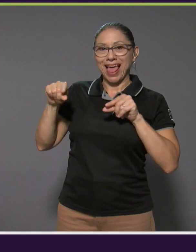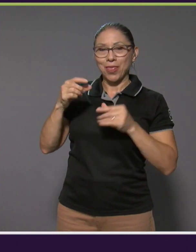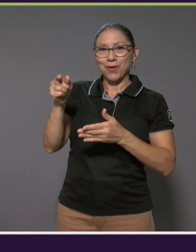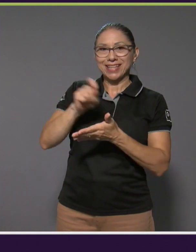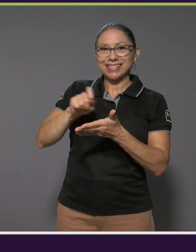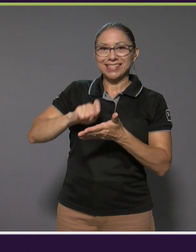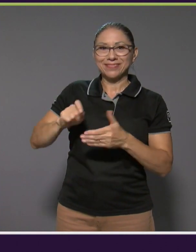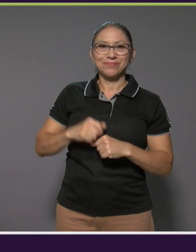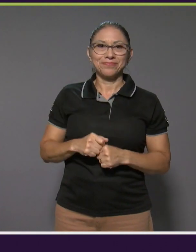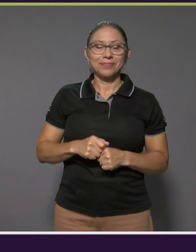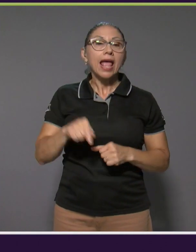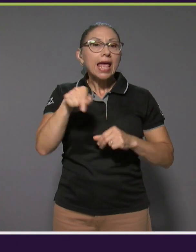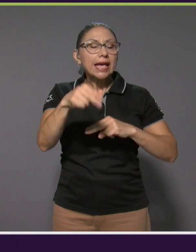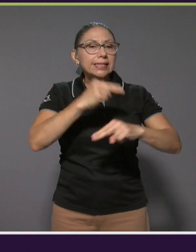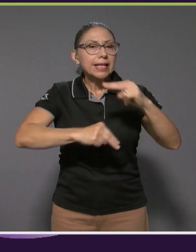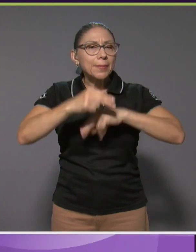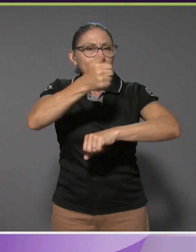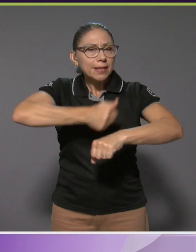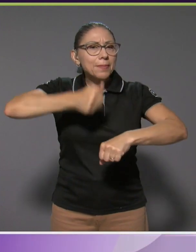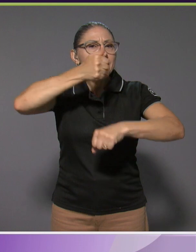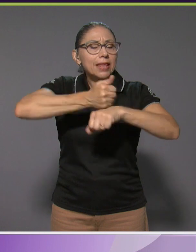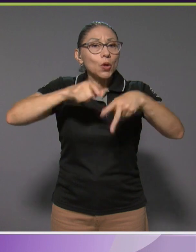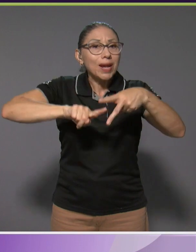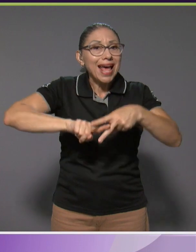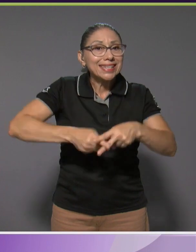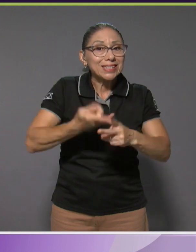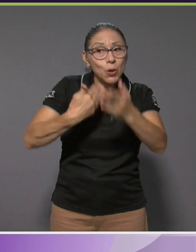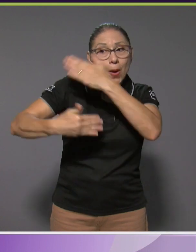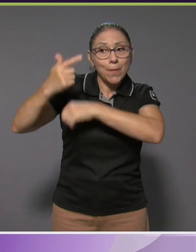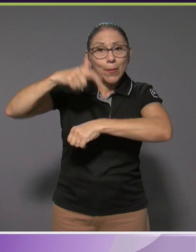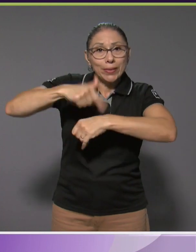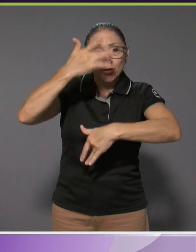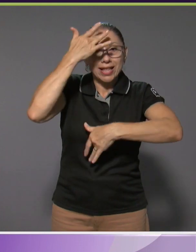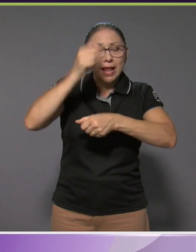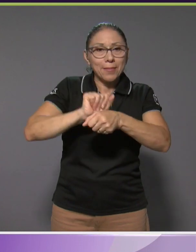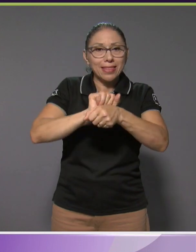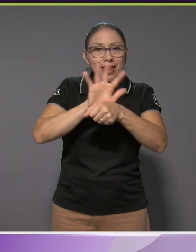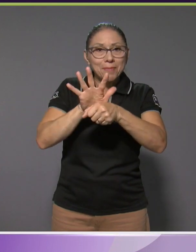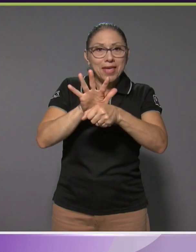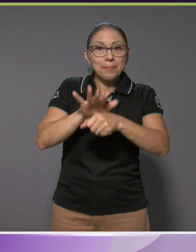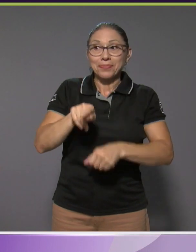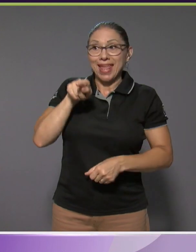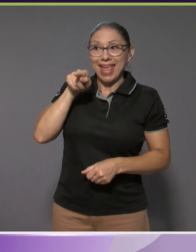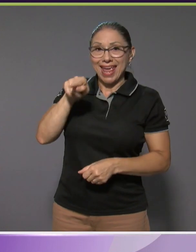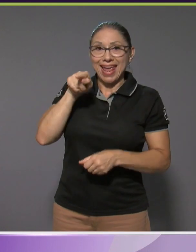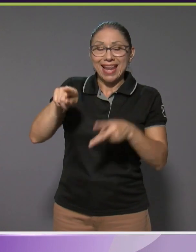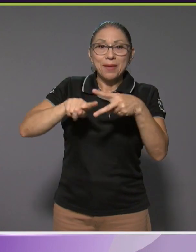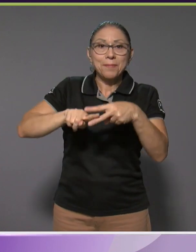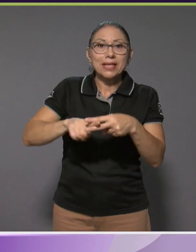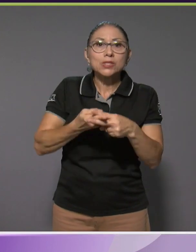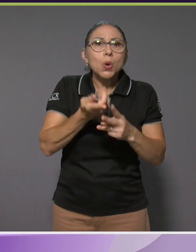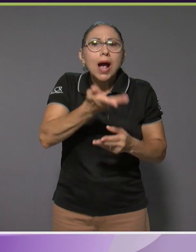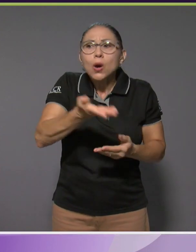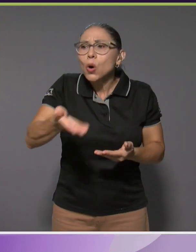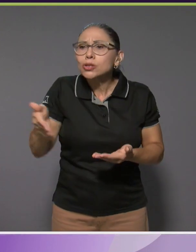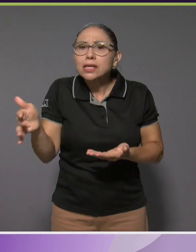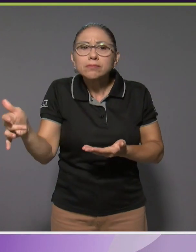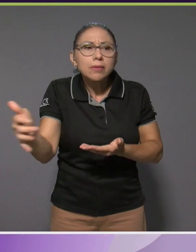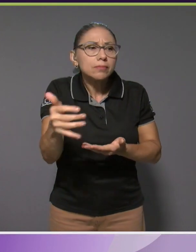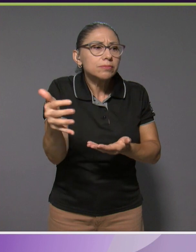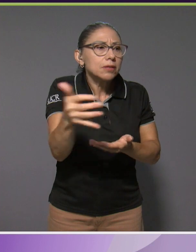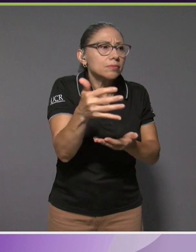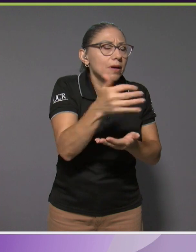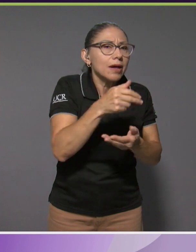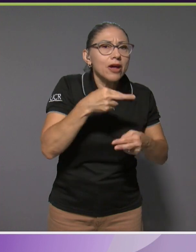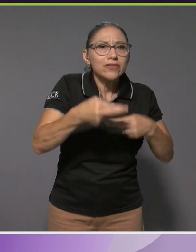emprendimiento nació en pandemia. Él empezó a reciclar cosas y, como a mí me encantan